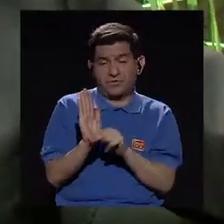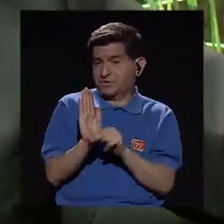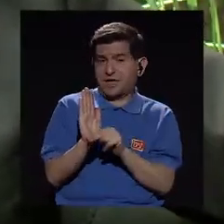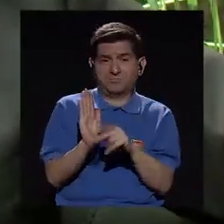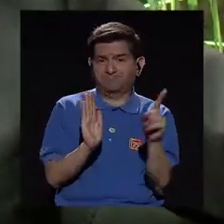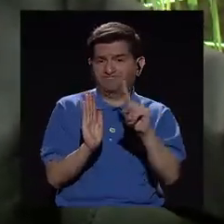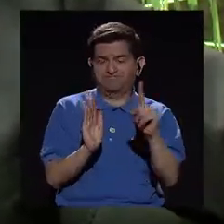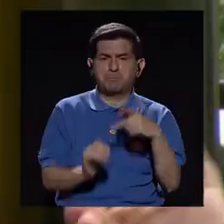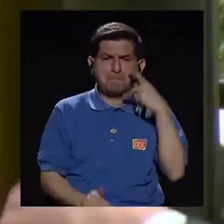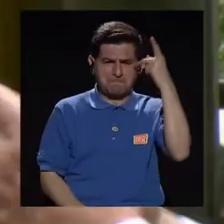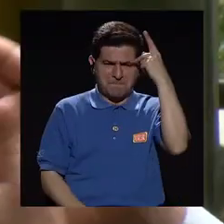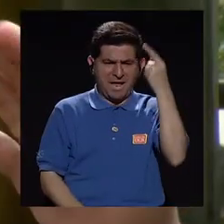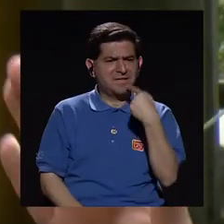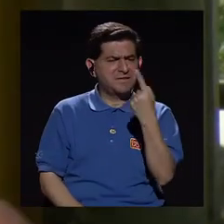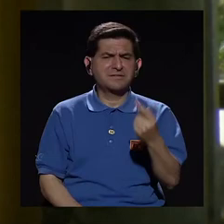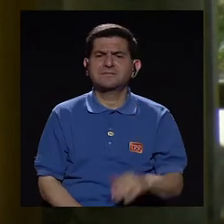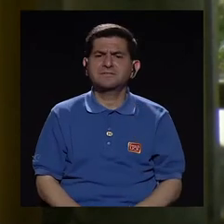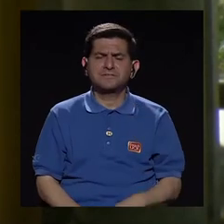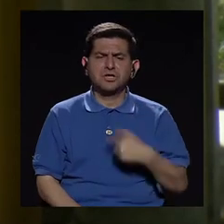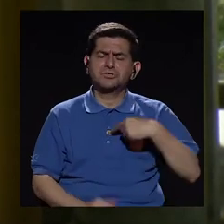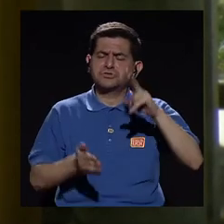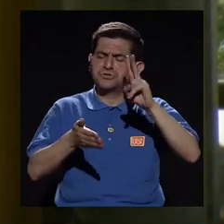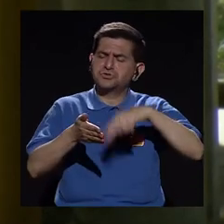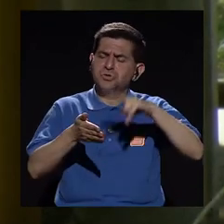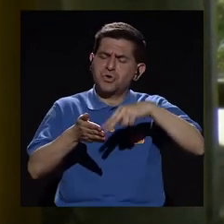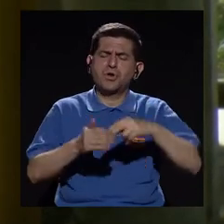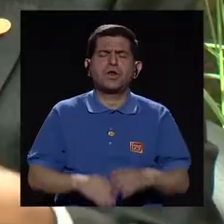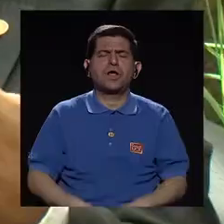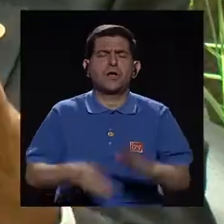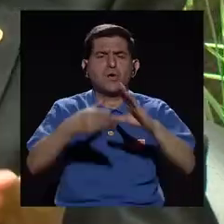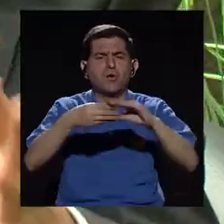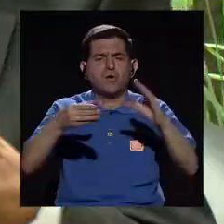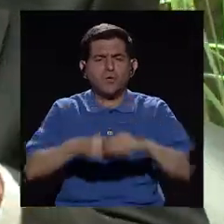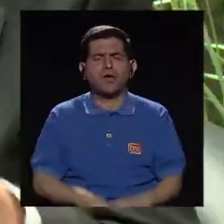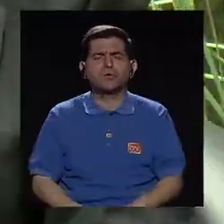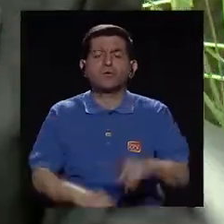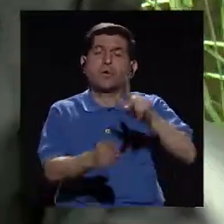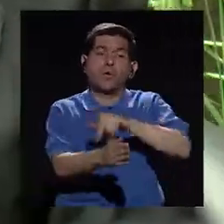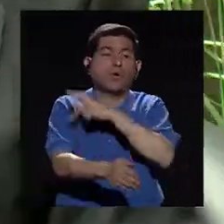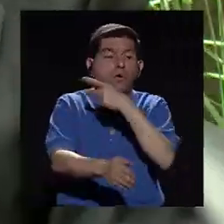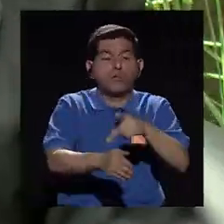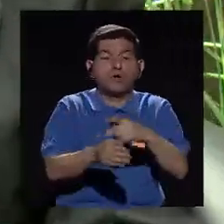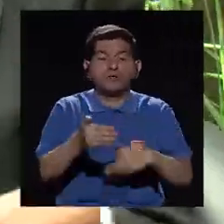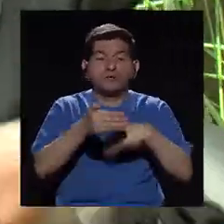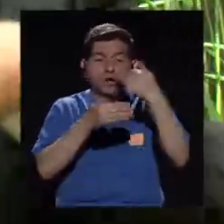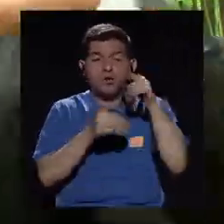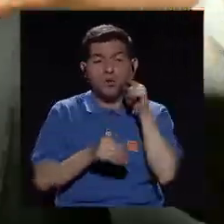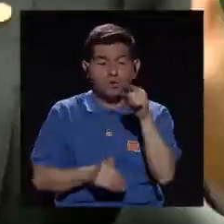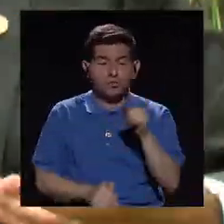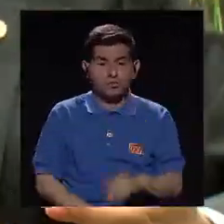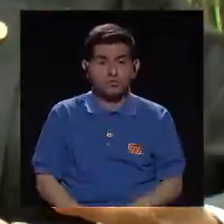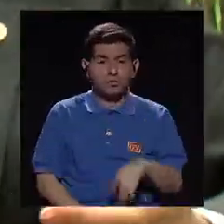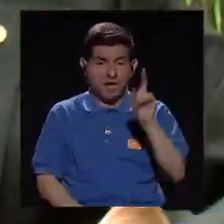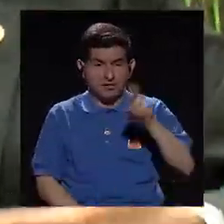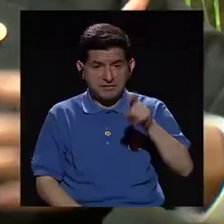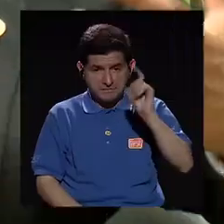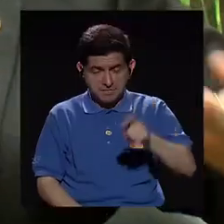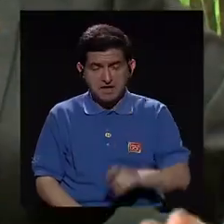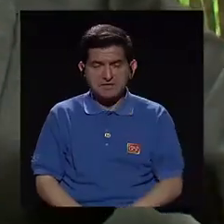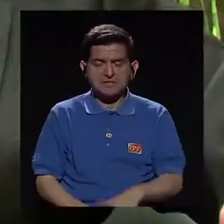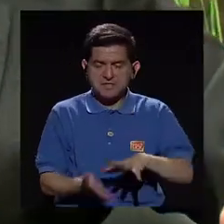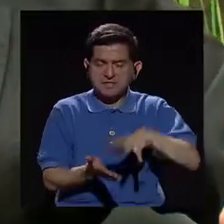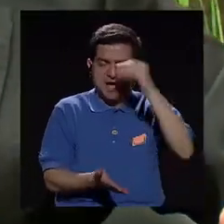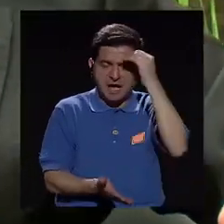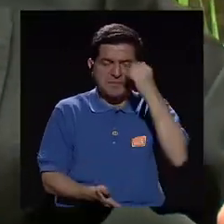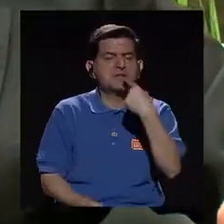académicas. Muchos papás dicen, bueno, mire, le voy a leer un cuento, le voy a recitar una poesía, y luego se la voy a tomar para ver